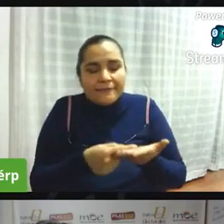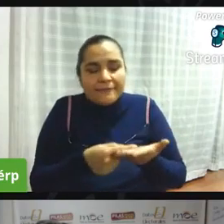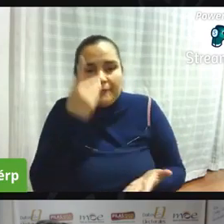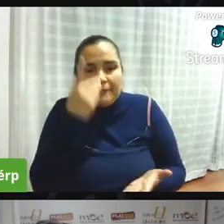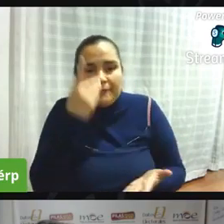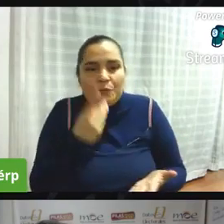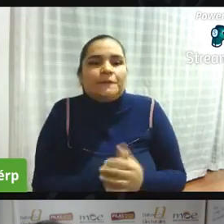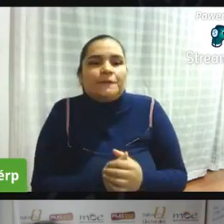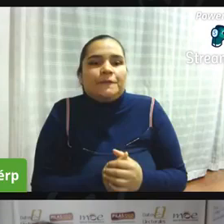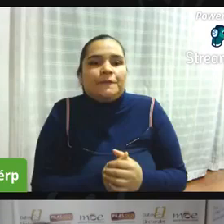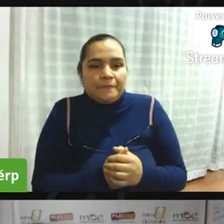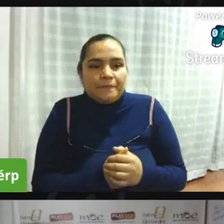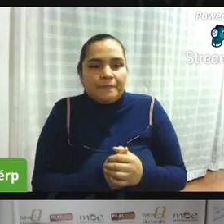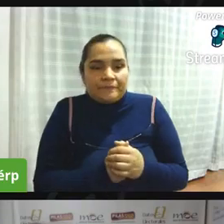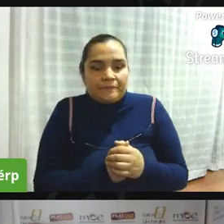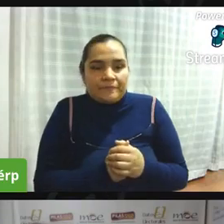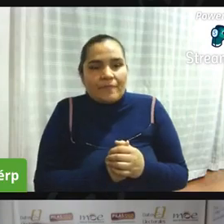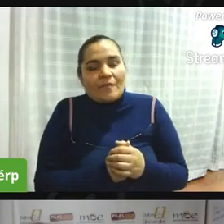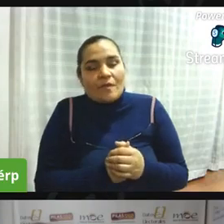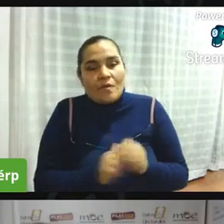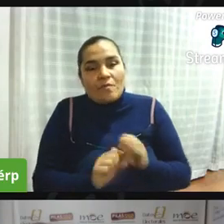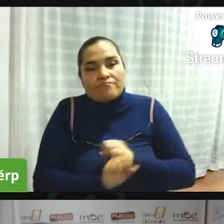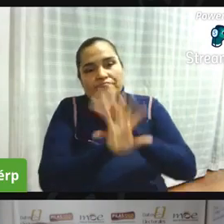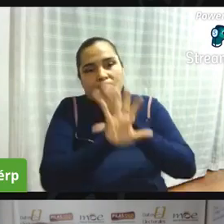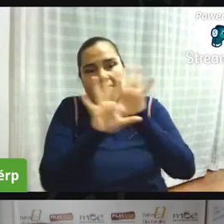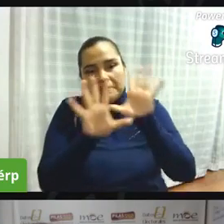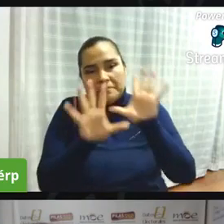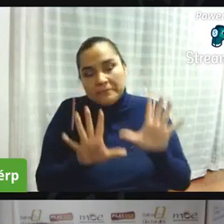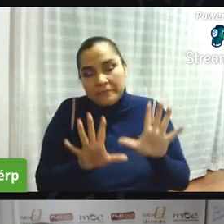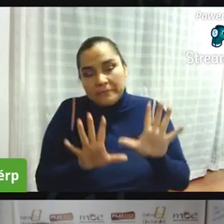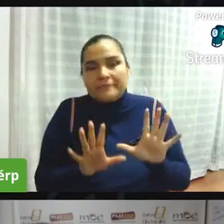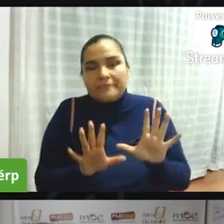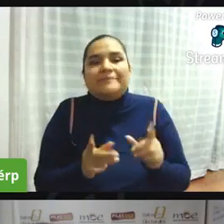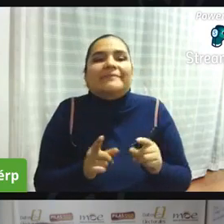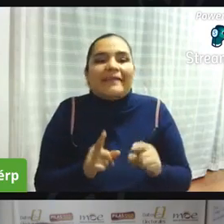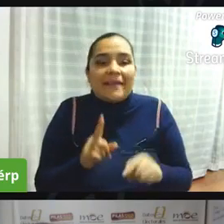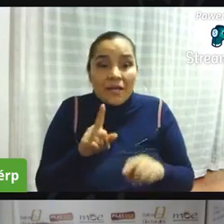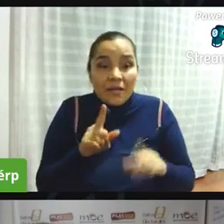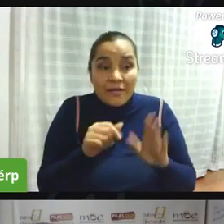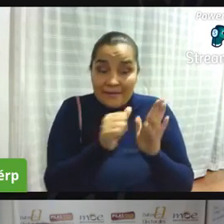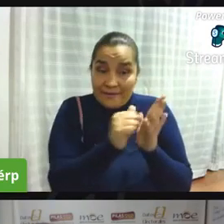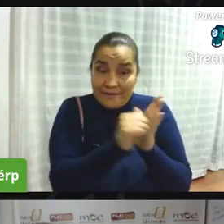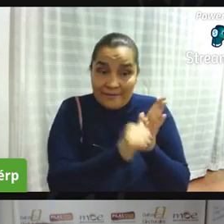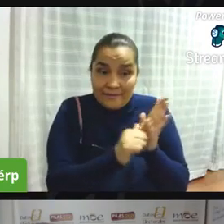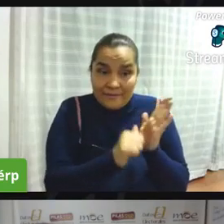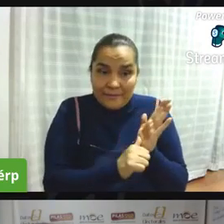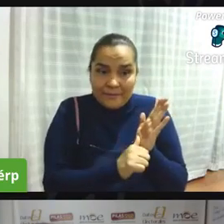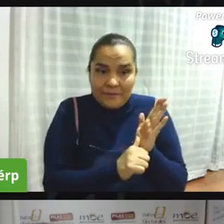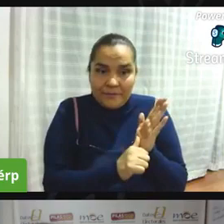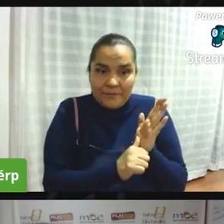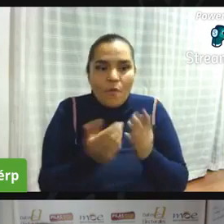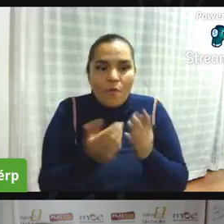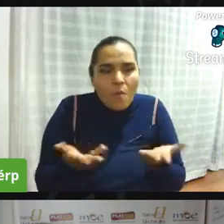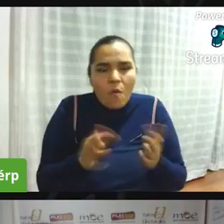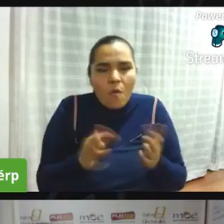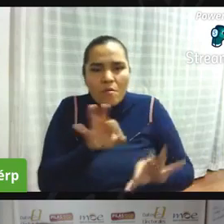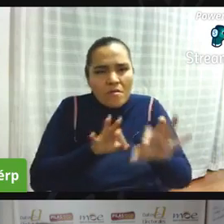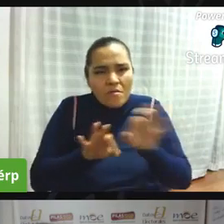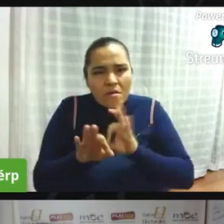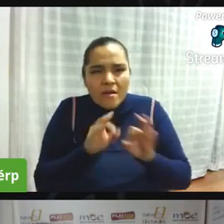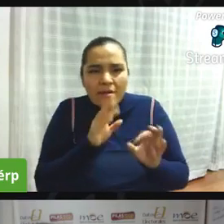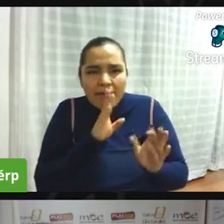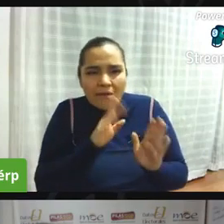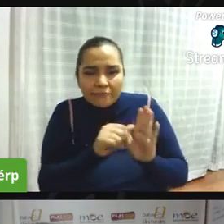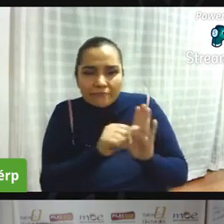principio vale la pena aclararlo que es la son los estatutos los que determinan el modelo de elección pero si esto no está previsto en los